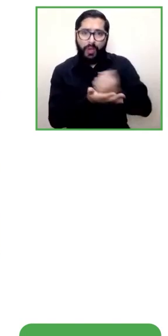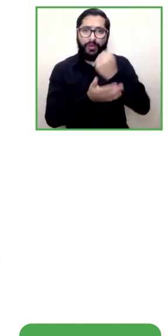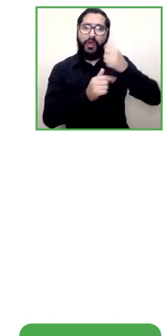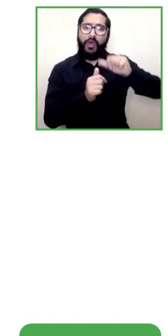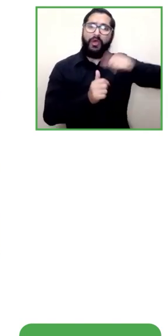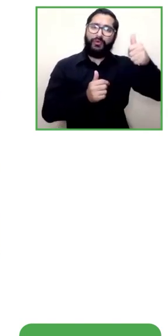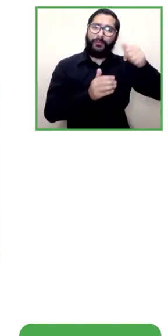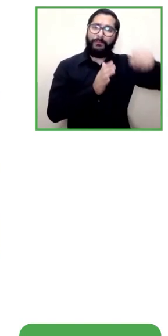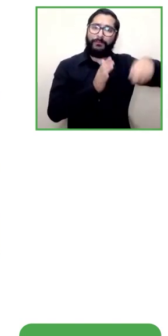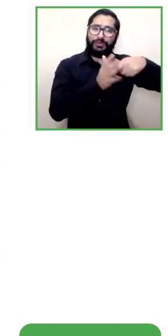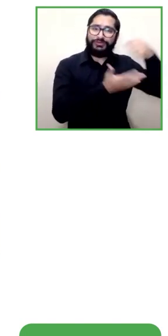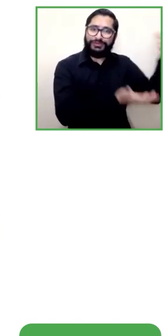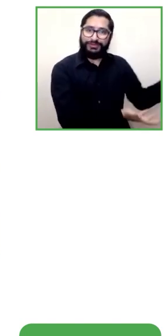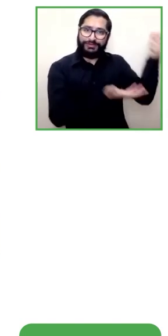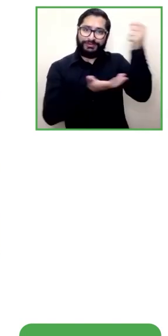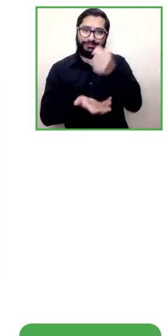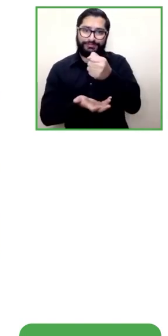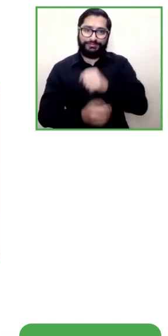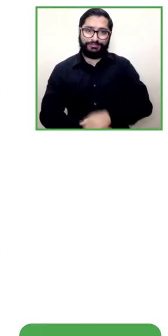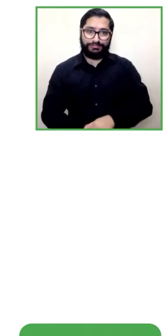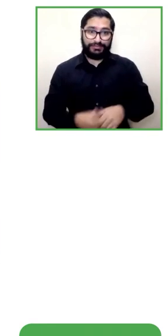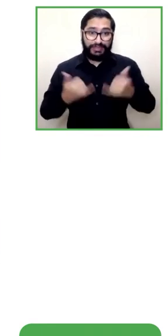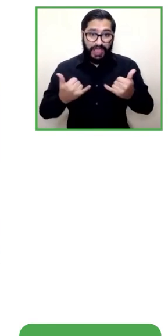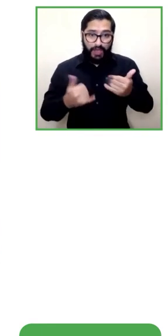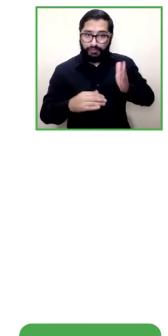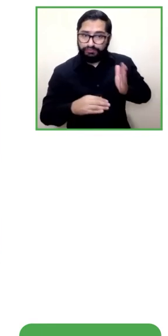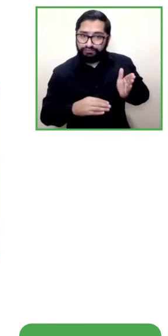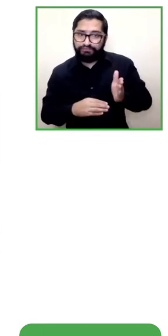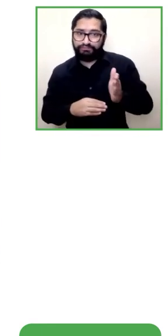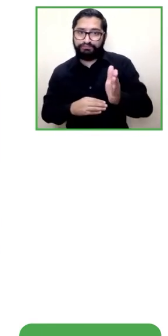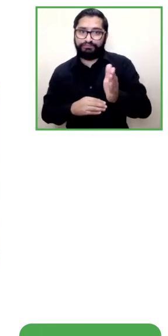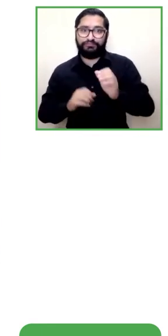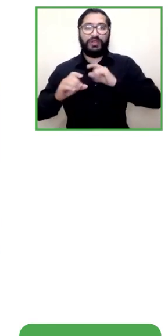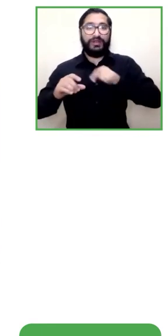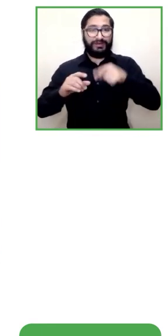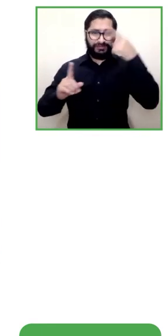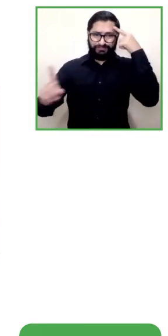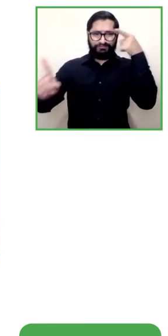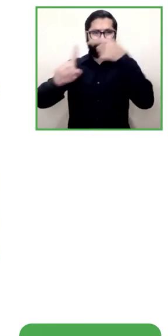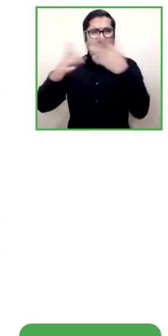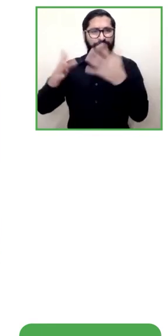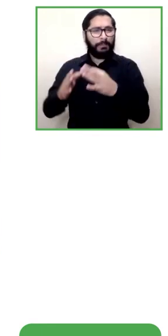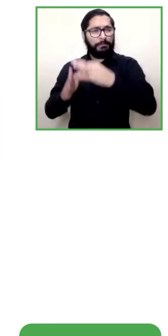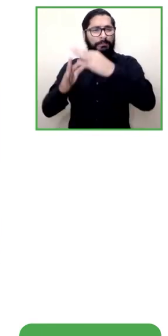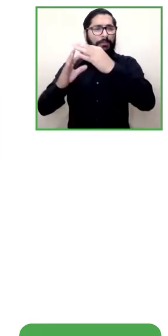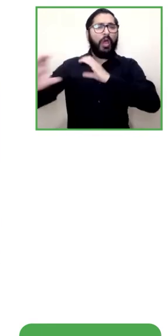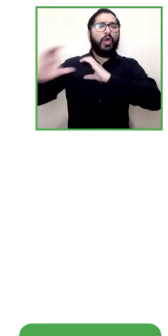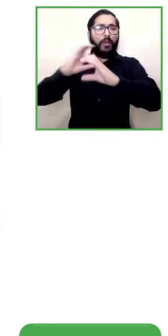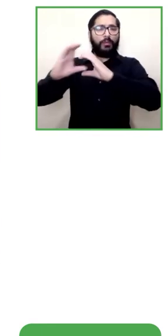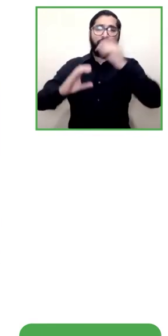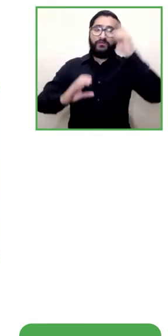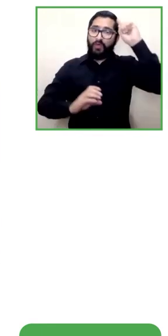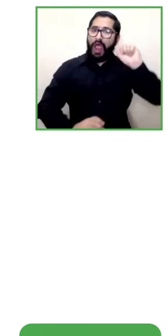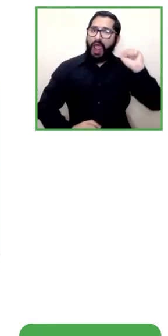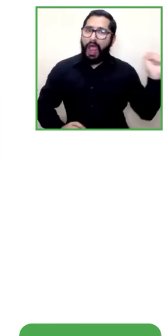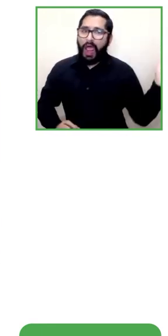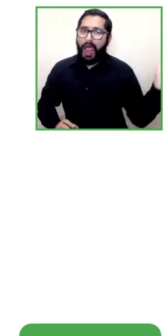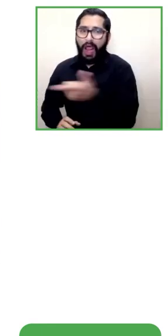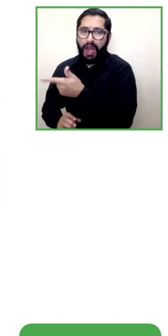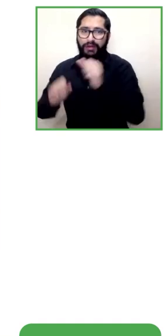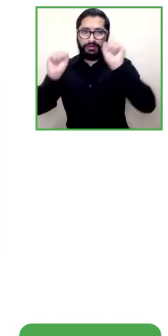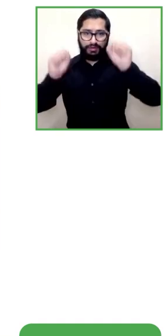y es una comunicación sin barreras para todos y por ejemplo en el ámbito laboral es supremamente importante en